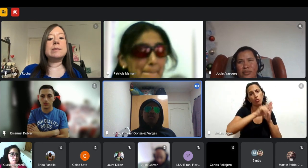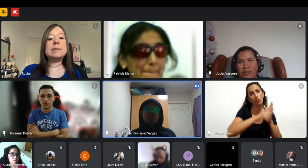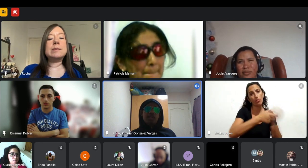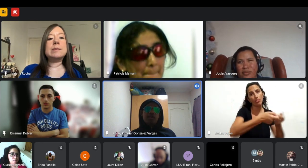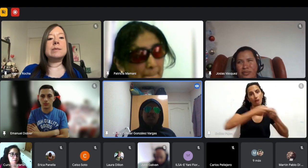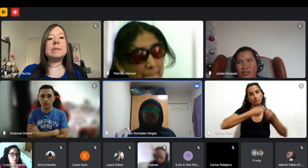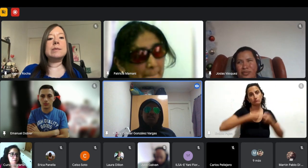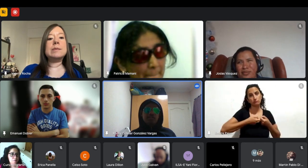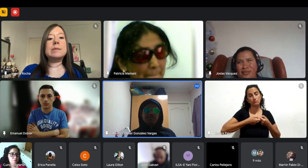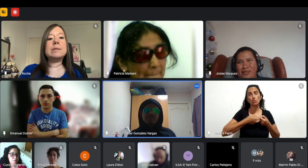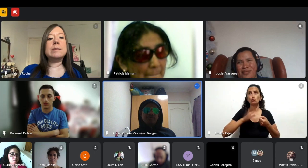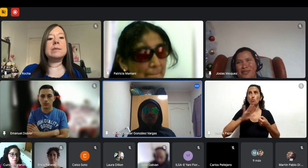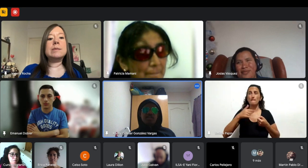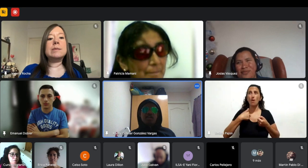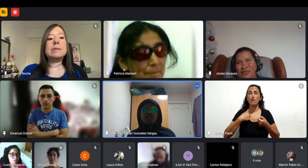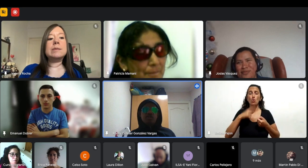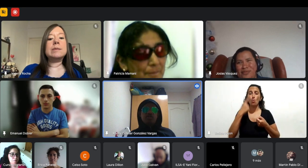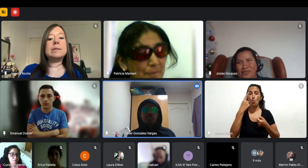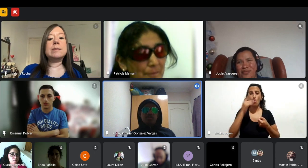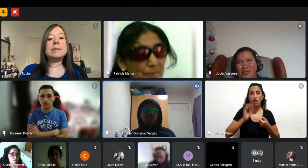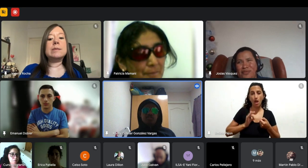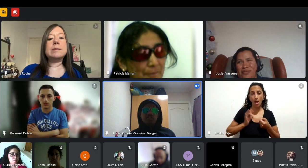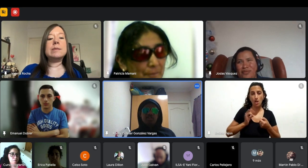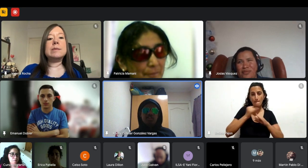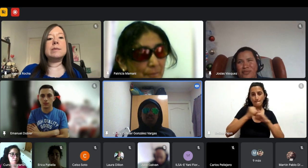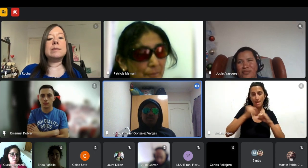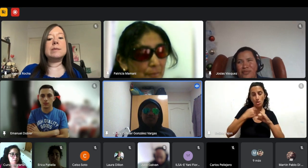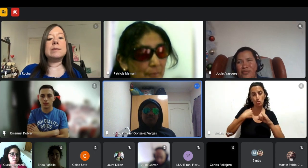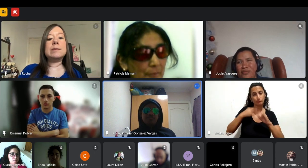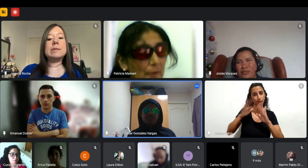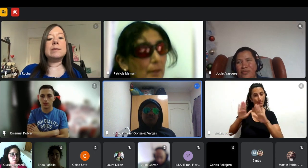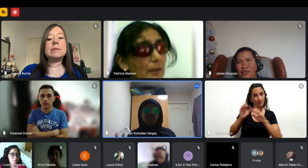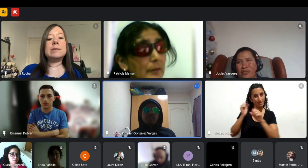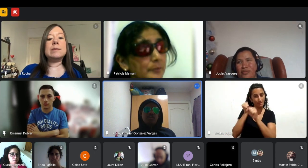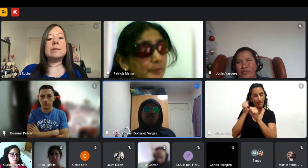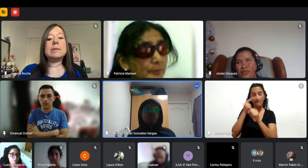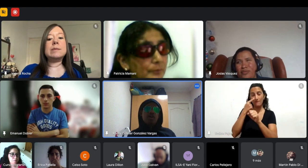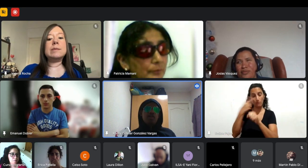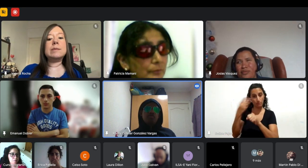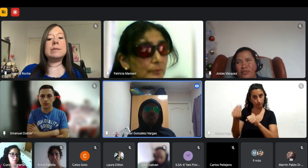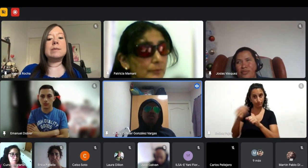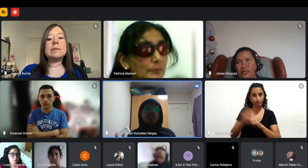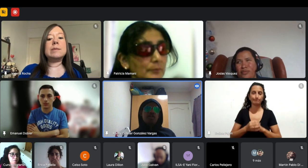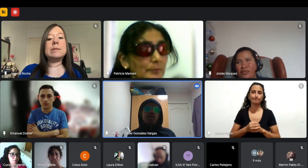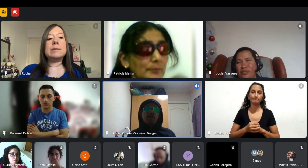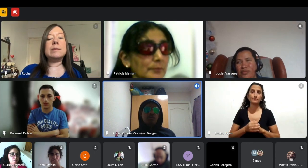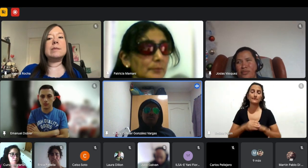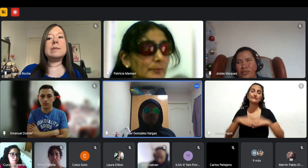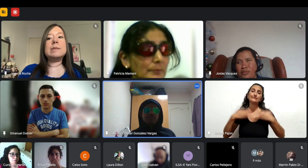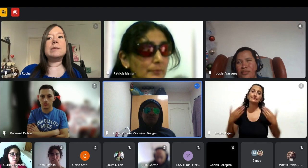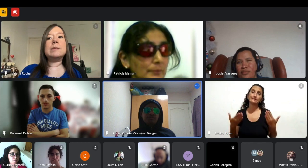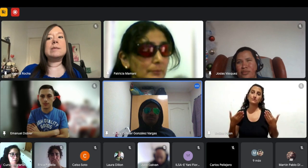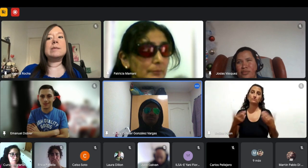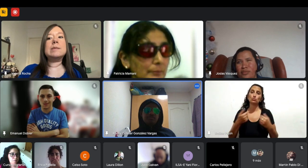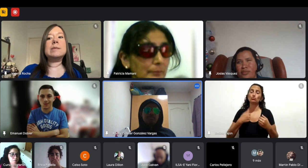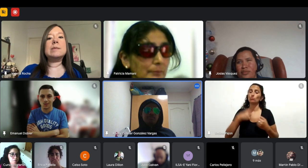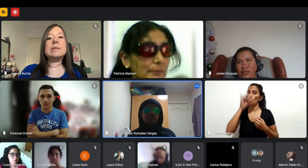año y medio aproximadamente entonces eh con el asunto del trabajo